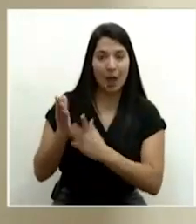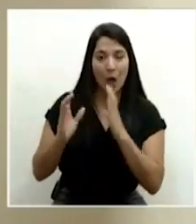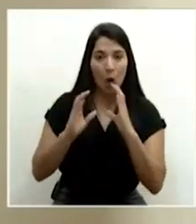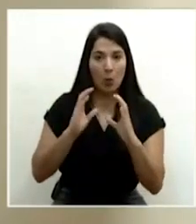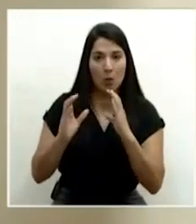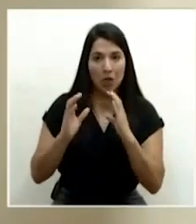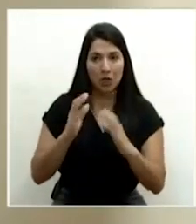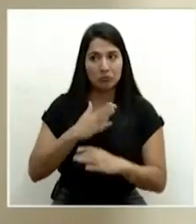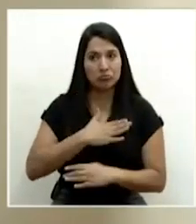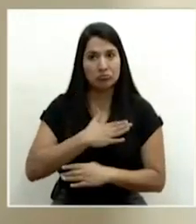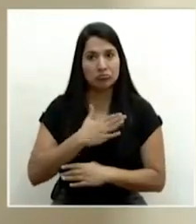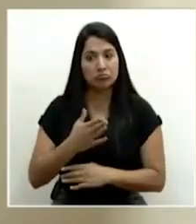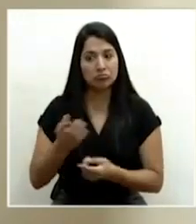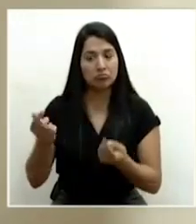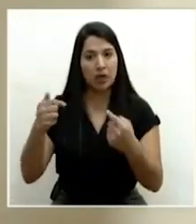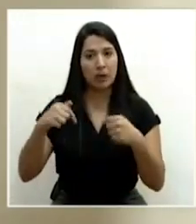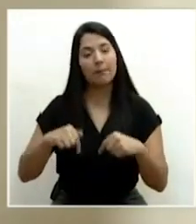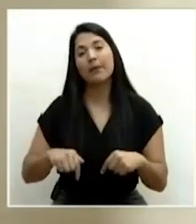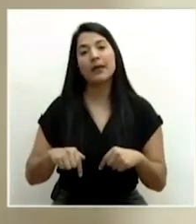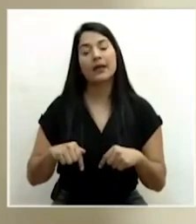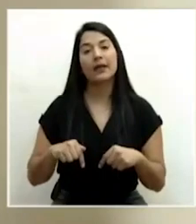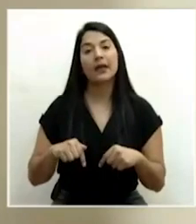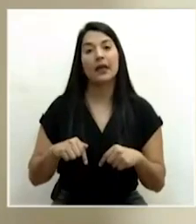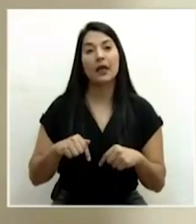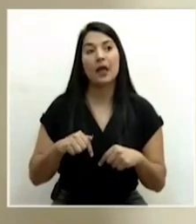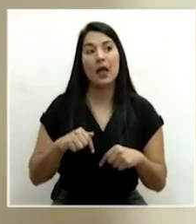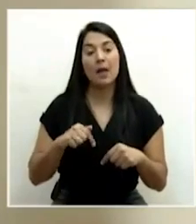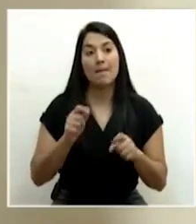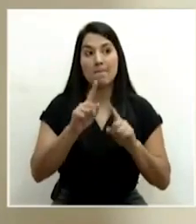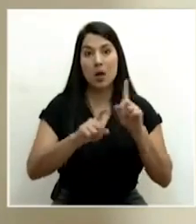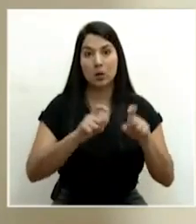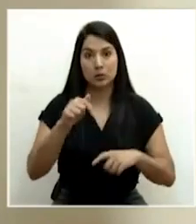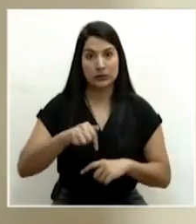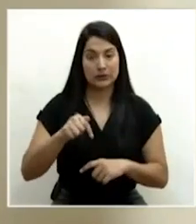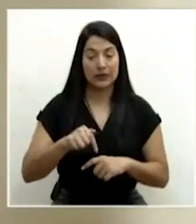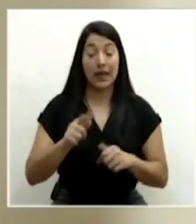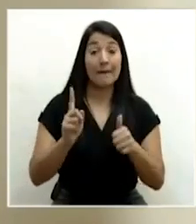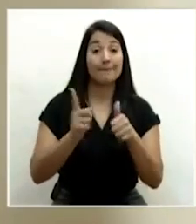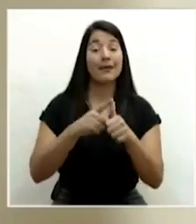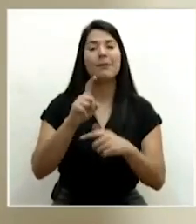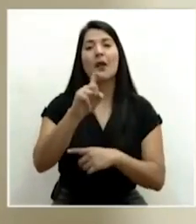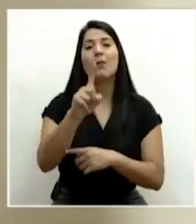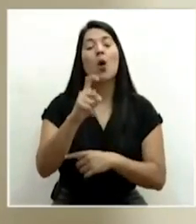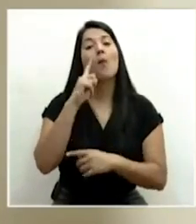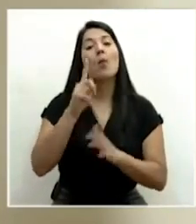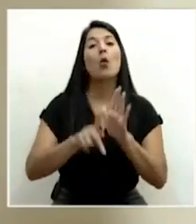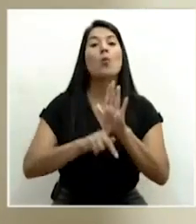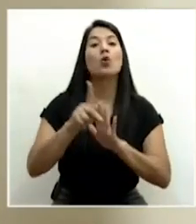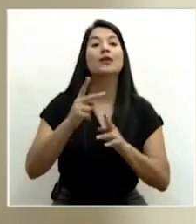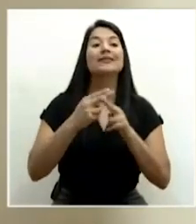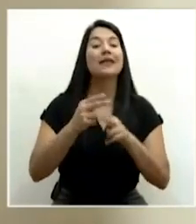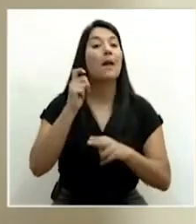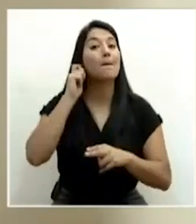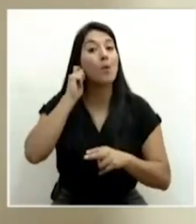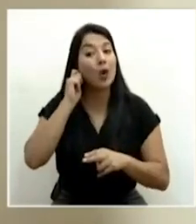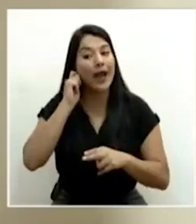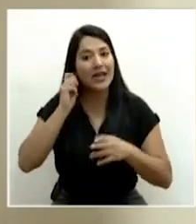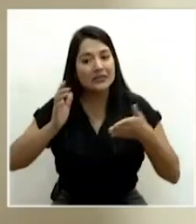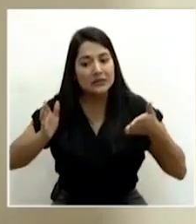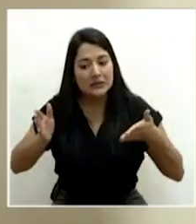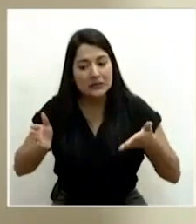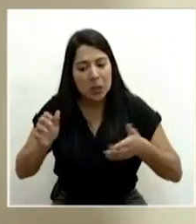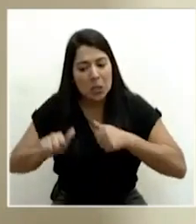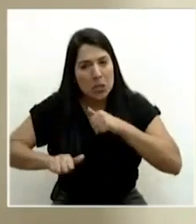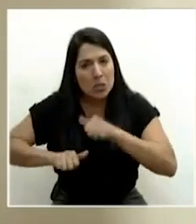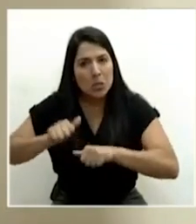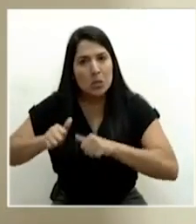mostró disponibilidad para poder asistir de manera presencial. La primera consulta es del programa Mujeres Emprendedoras. ¿Cómo hemos